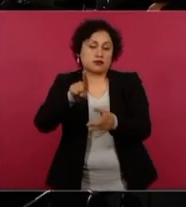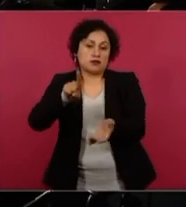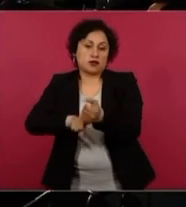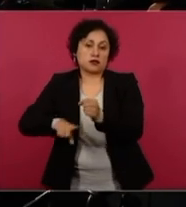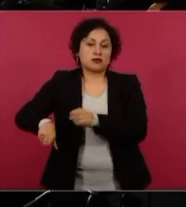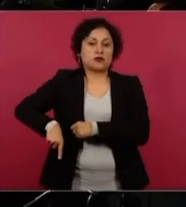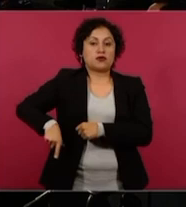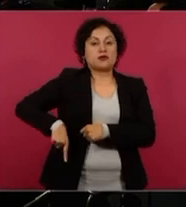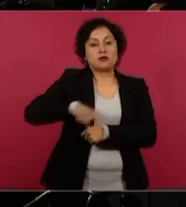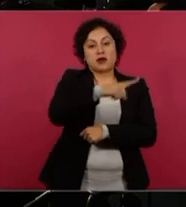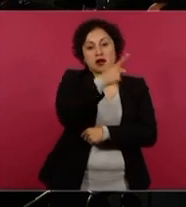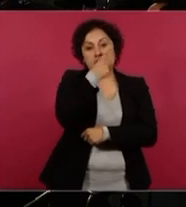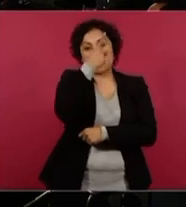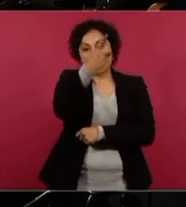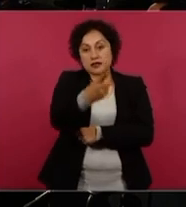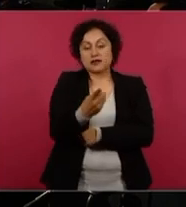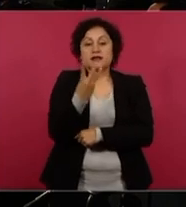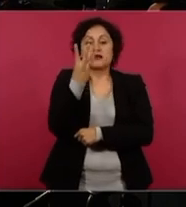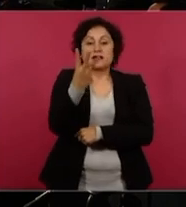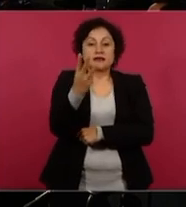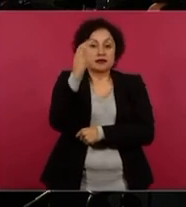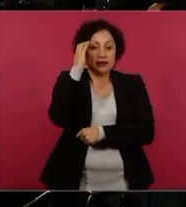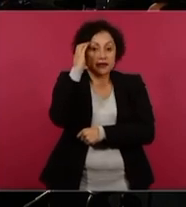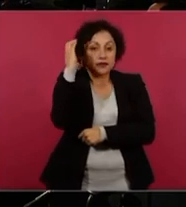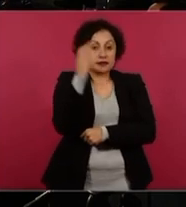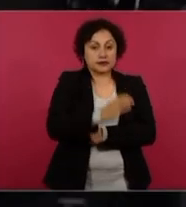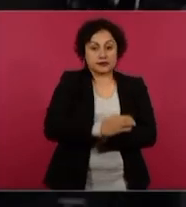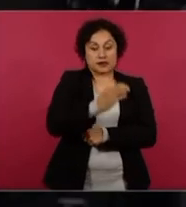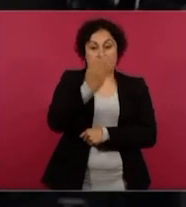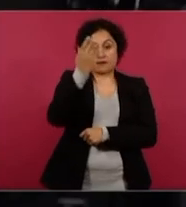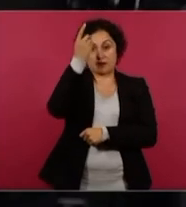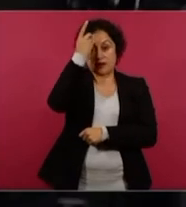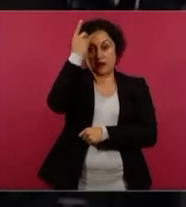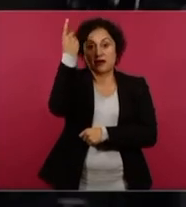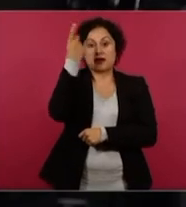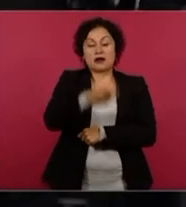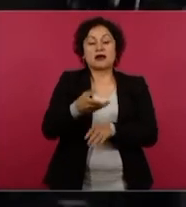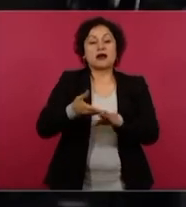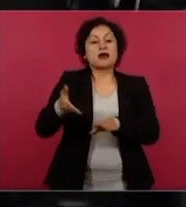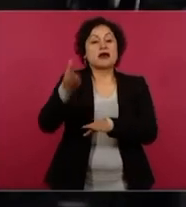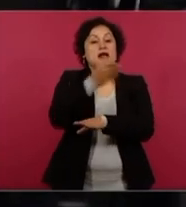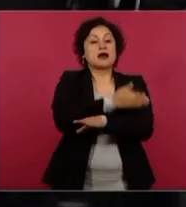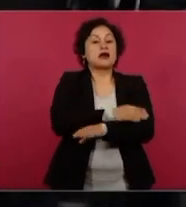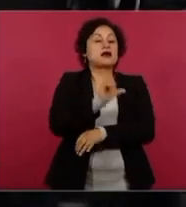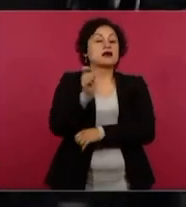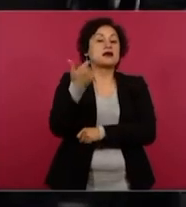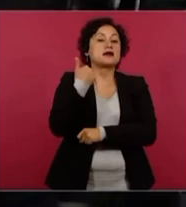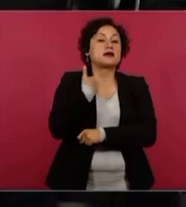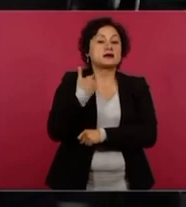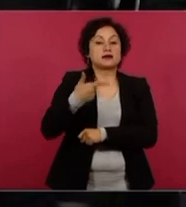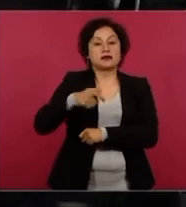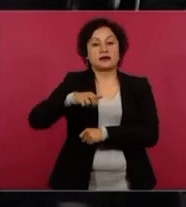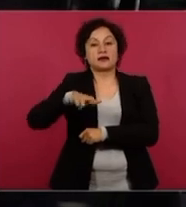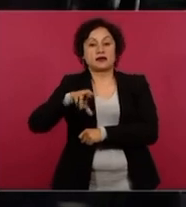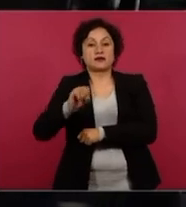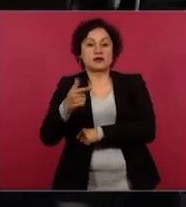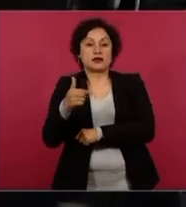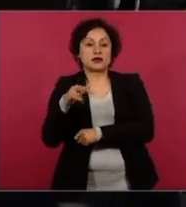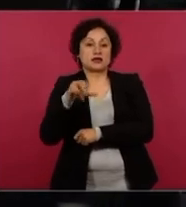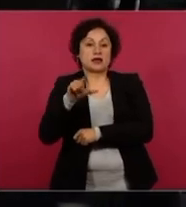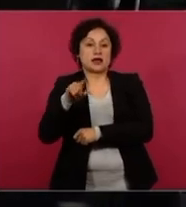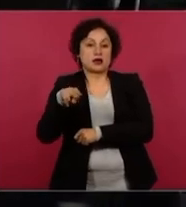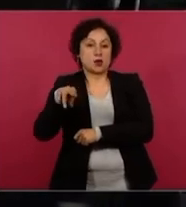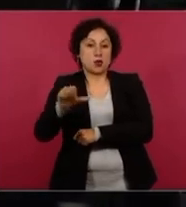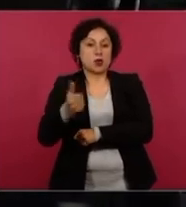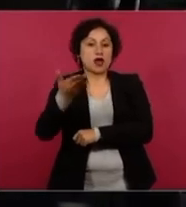narcotraficantes que dirigían, bueno, dirigentes y que pactaron un pago a Genaro García Luna en ese entonces por varios millones de dólares